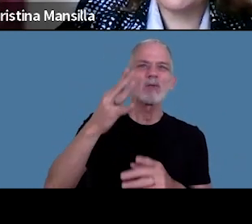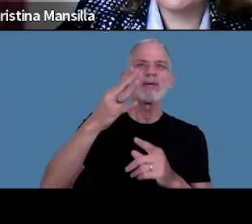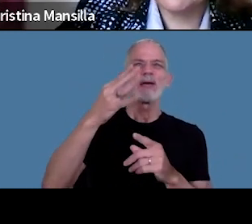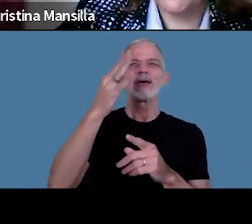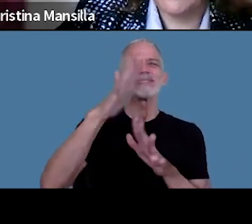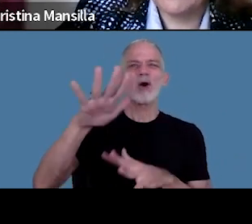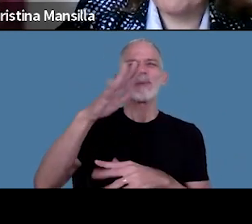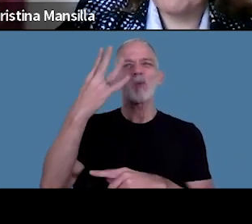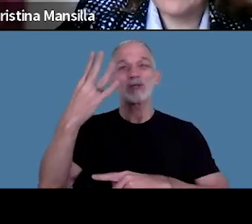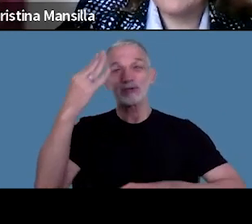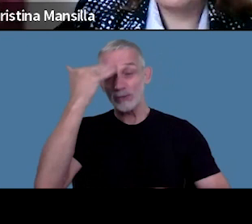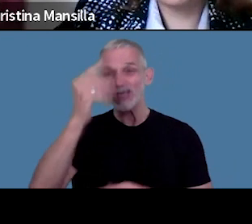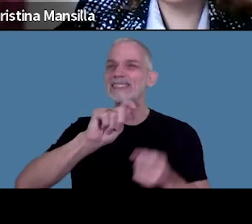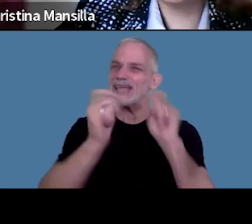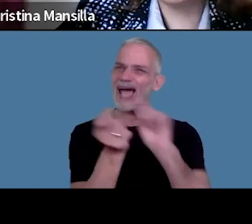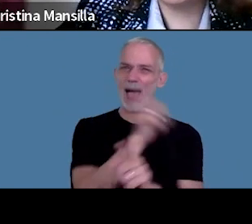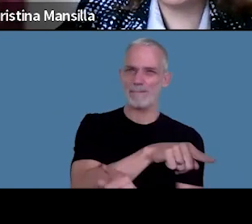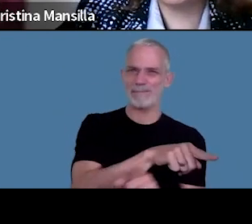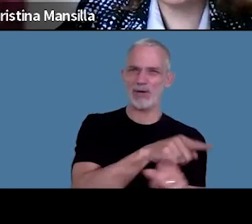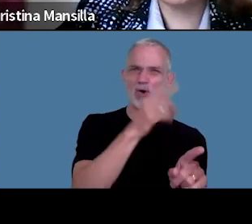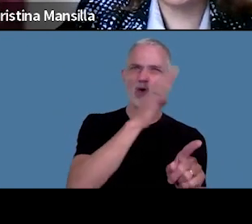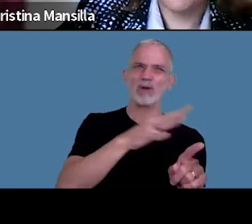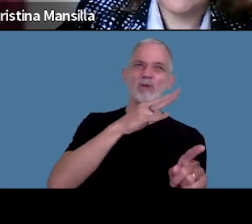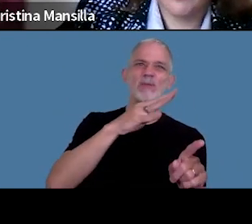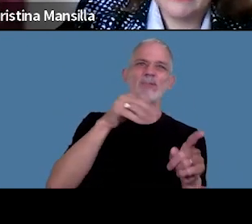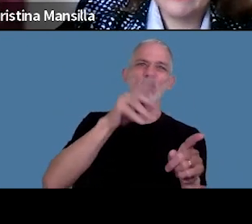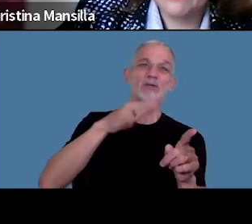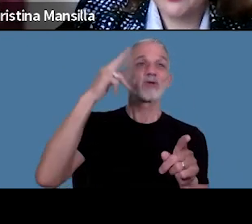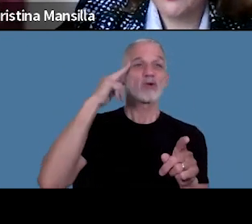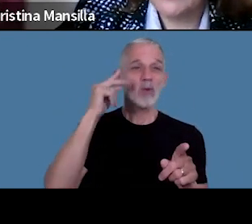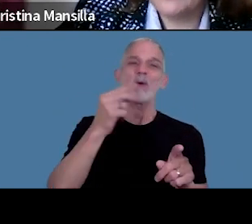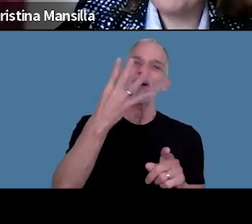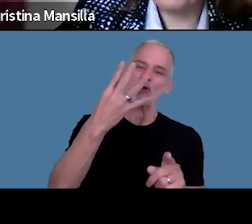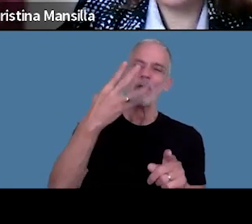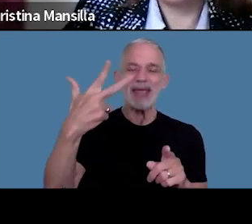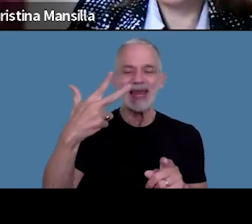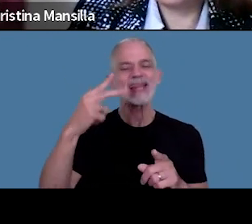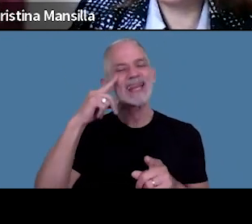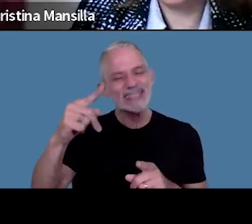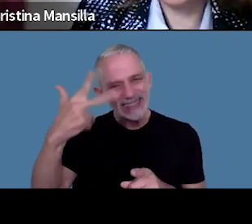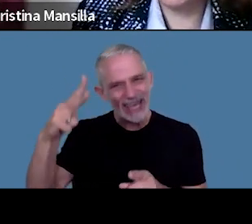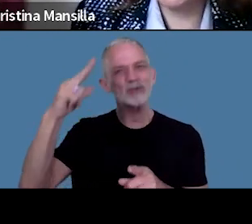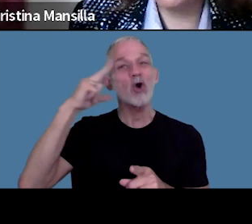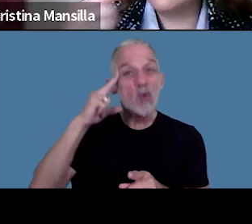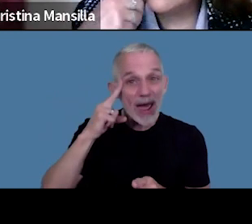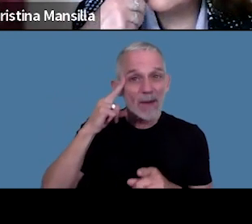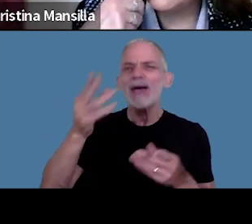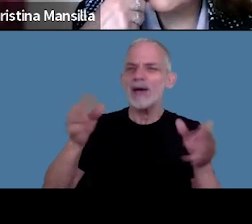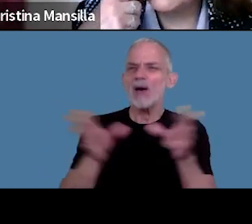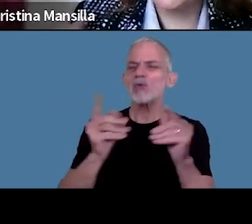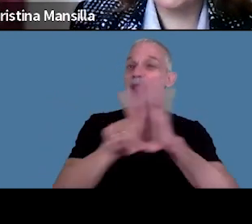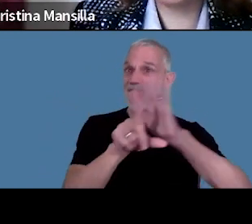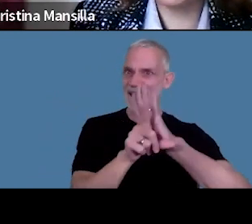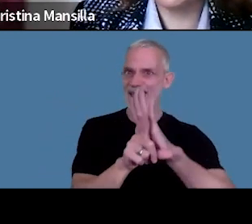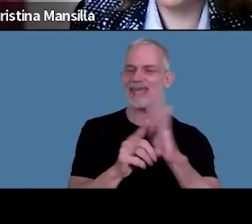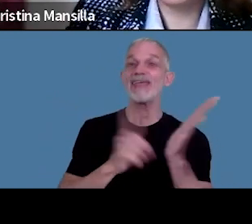4309 la resolución general 4309 es junto con la ley y